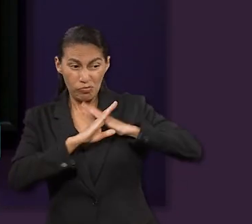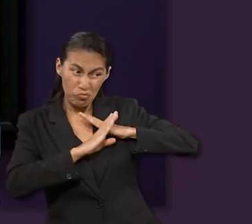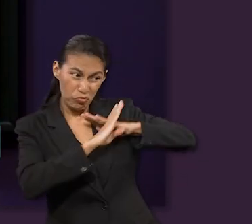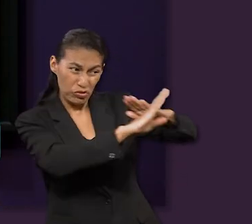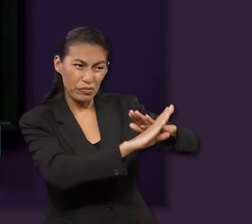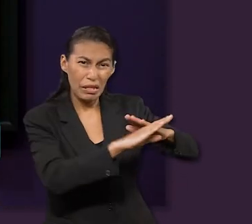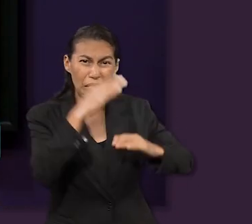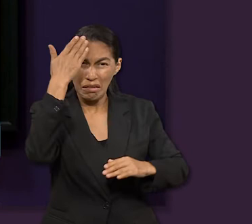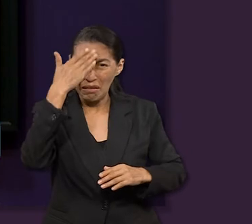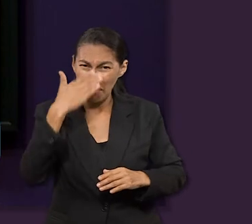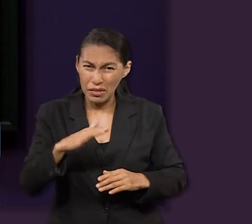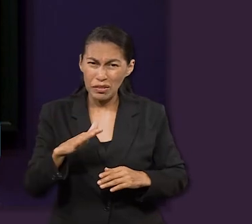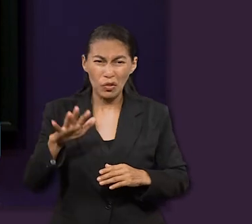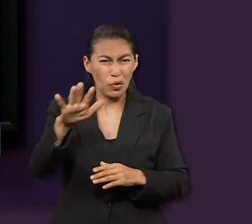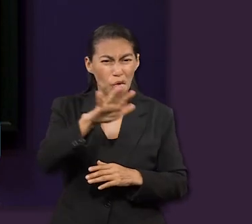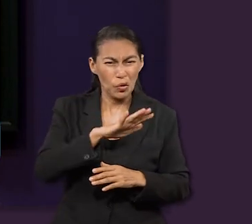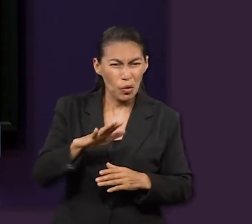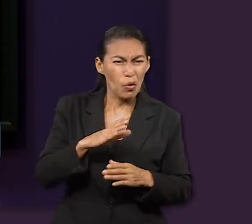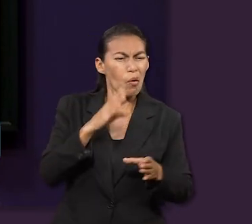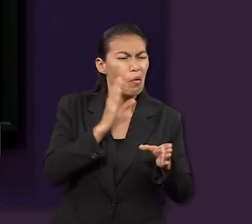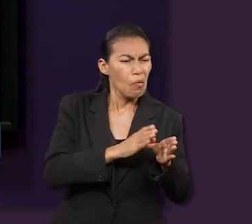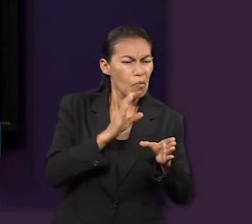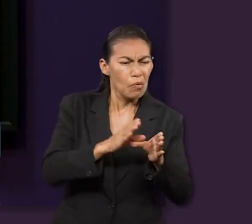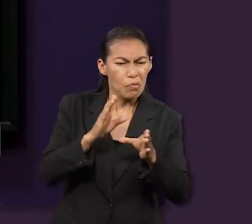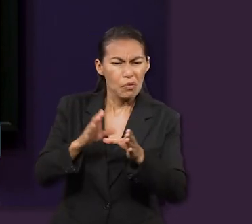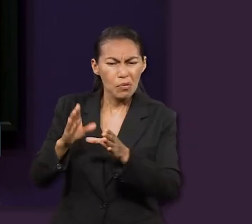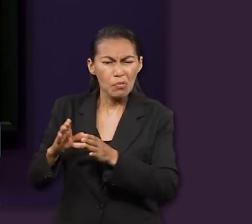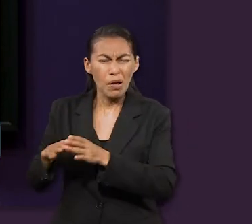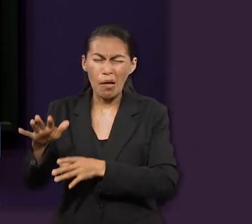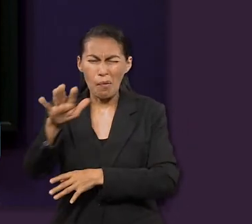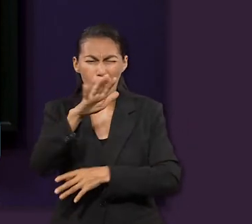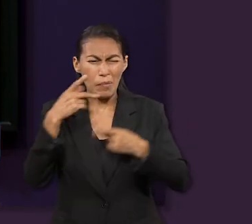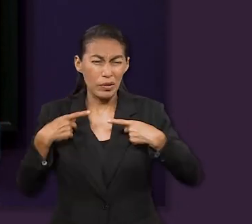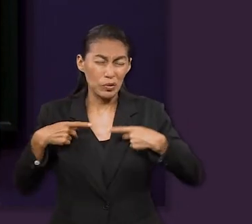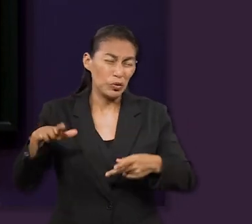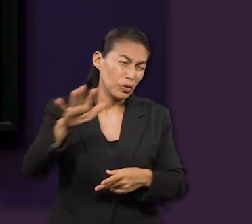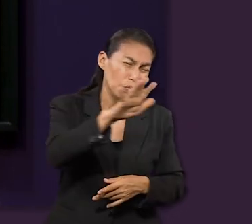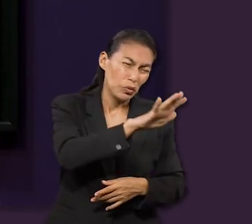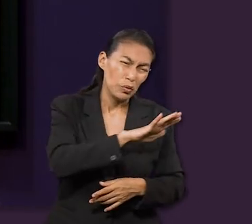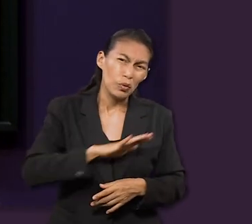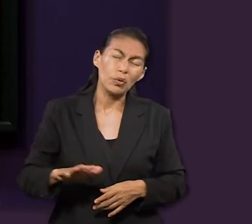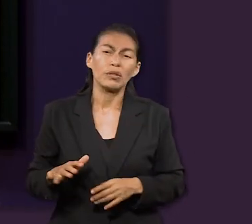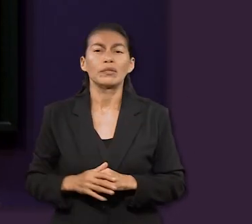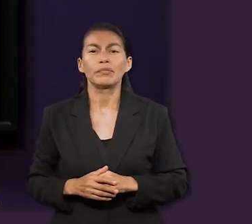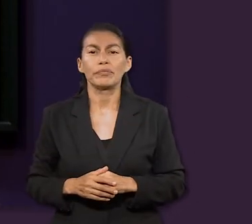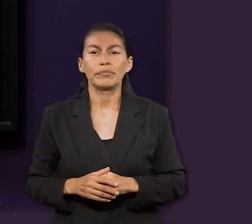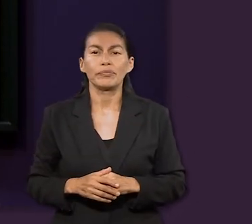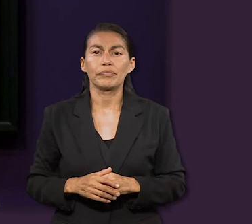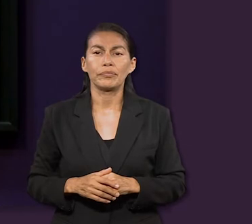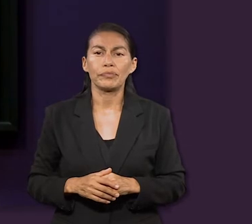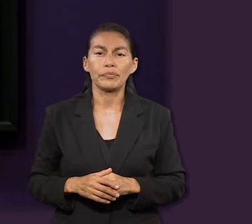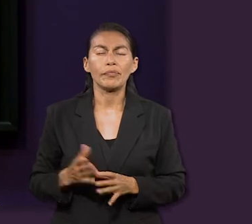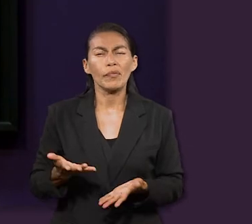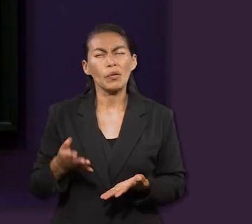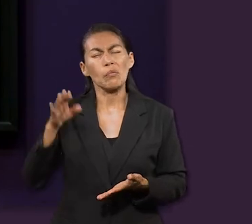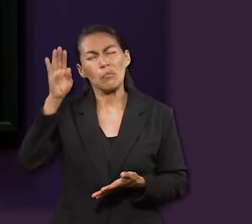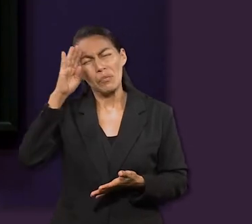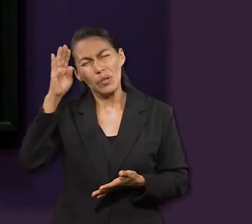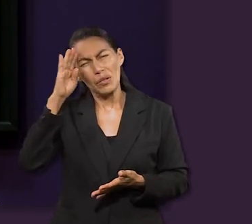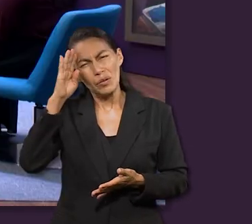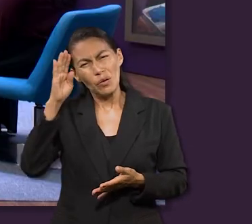mismos padecimientos se van cumpliendo en vuestros hermanos en todo el mundo. Yo creo que